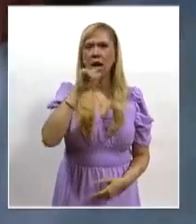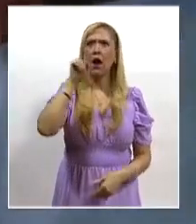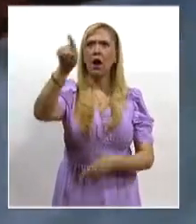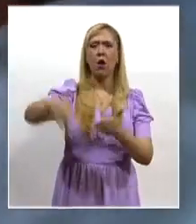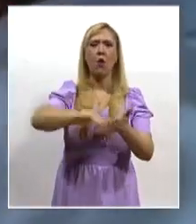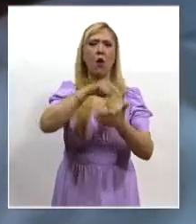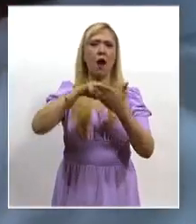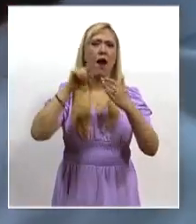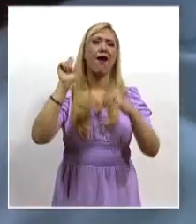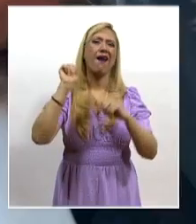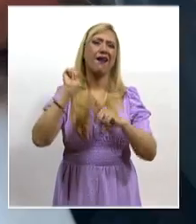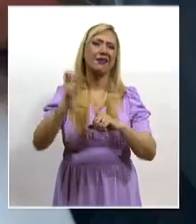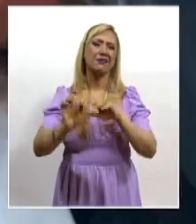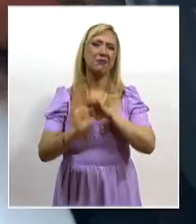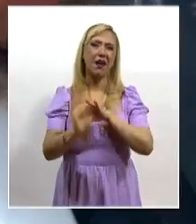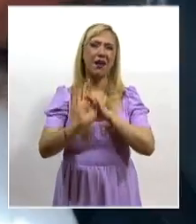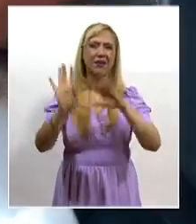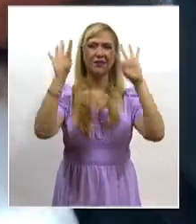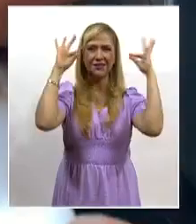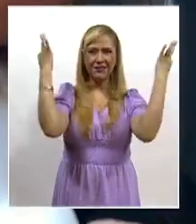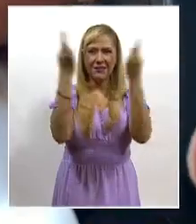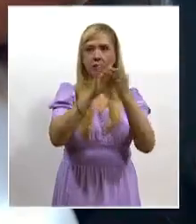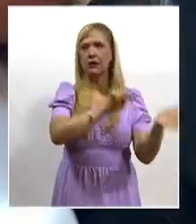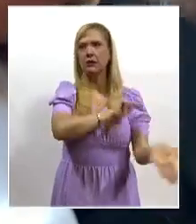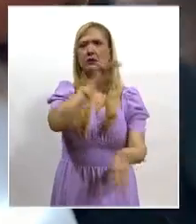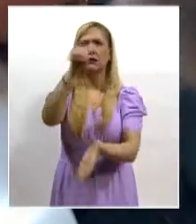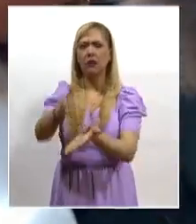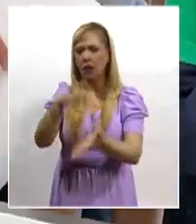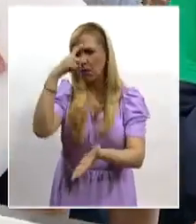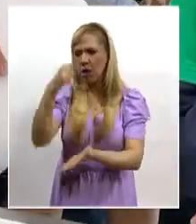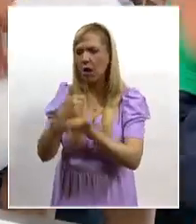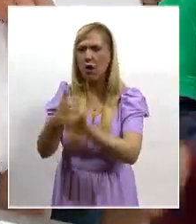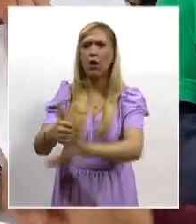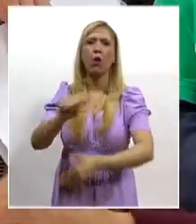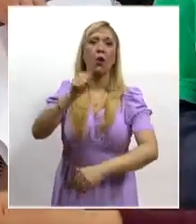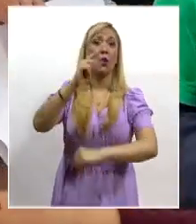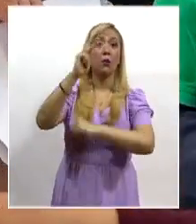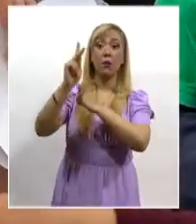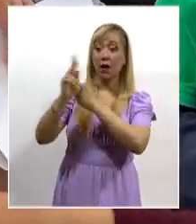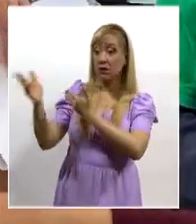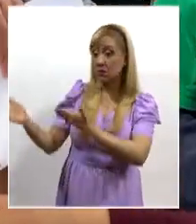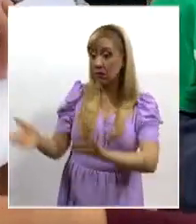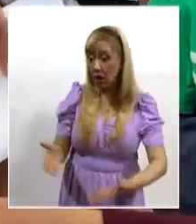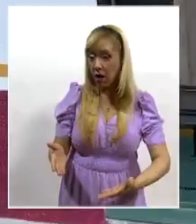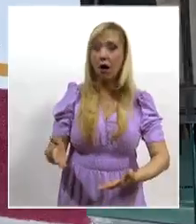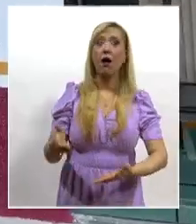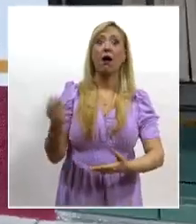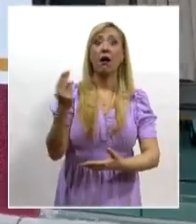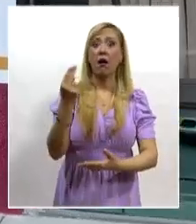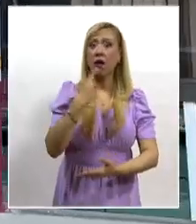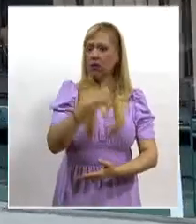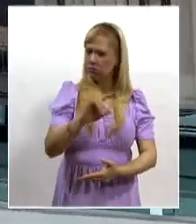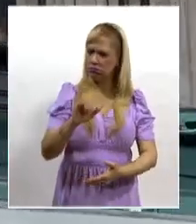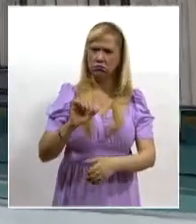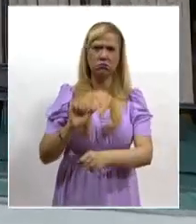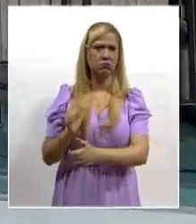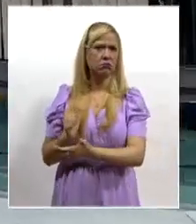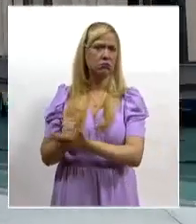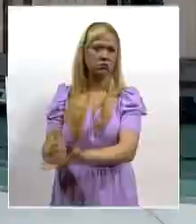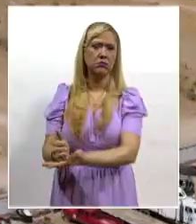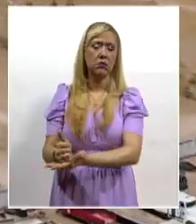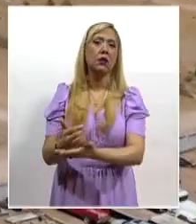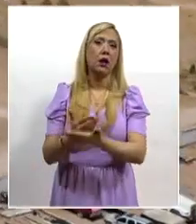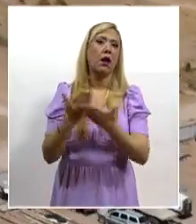migratorias con el fin de asistir jurídicamente a las personas extranjeras alojadas. El Instituto Nacional de Migración giró